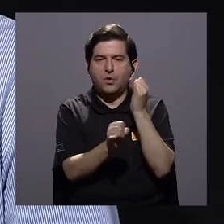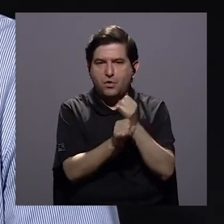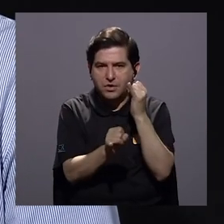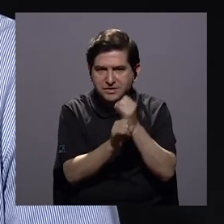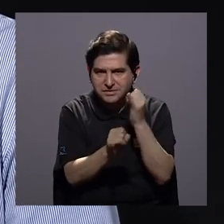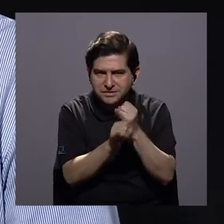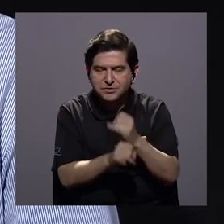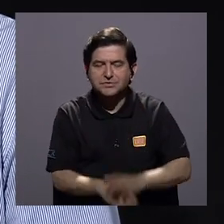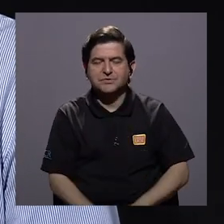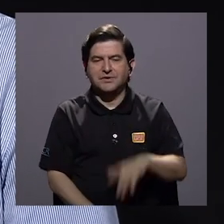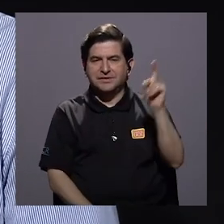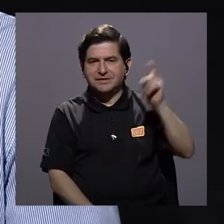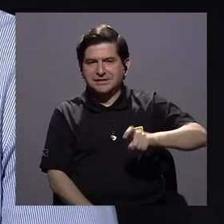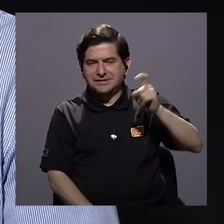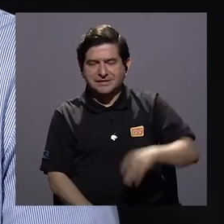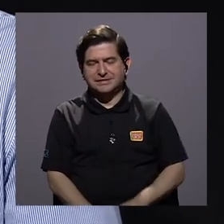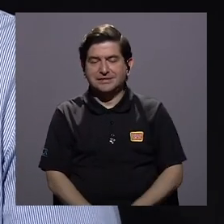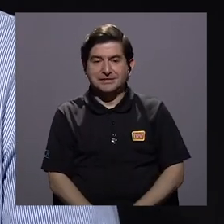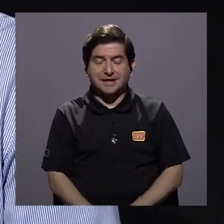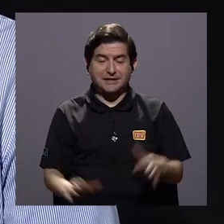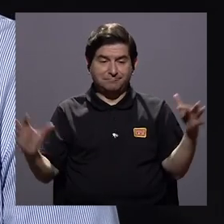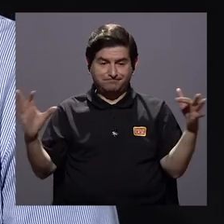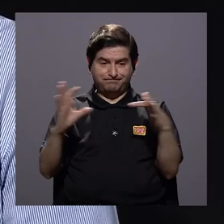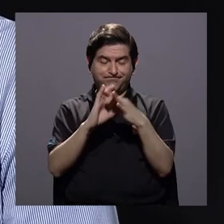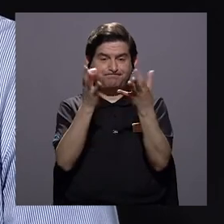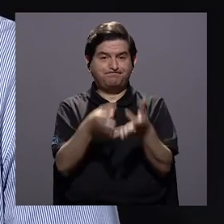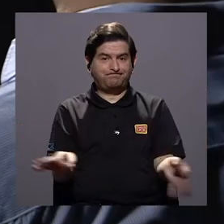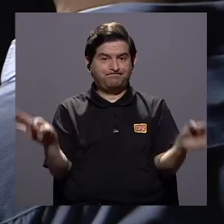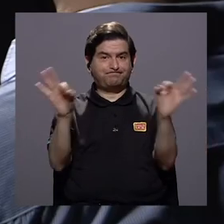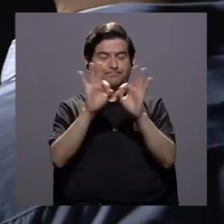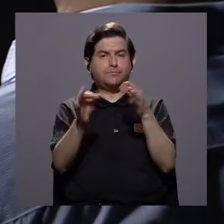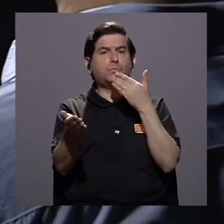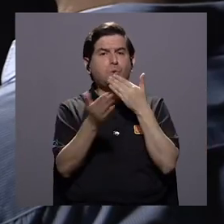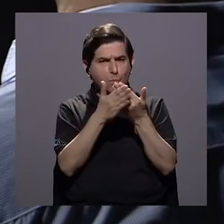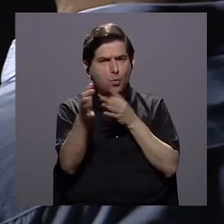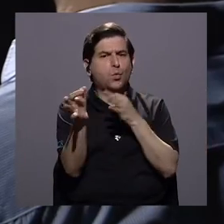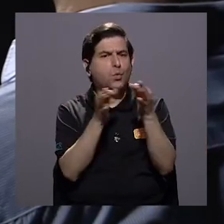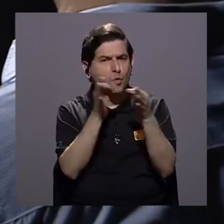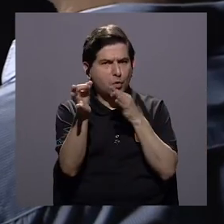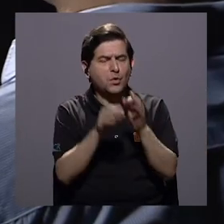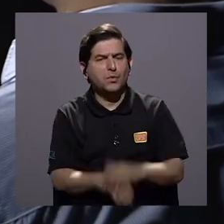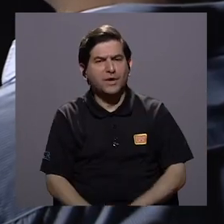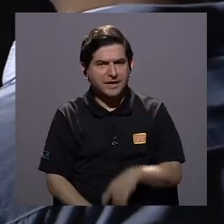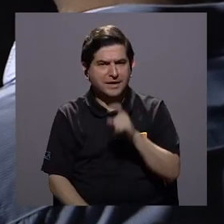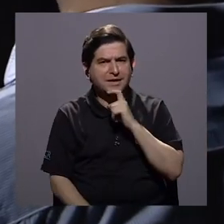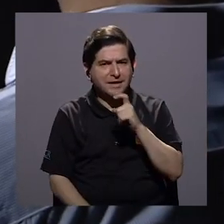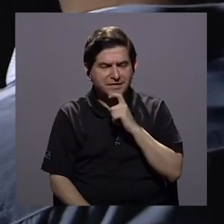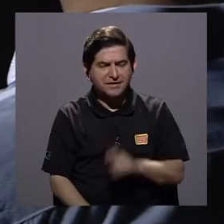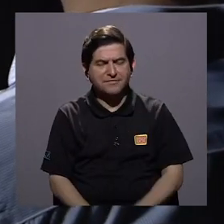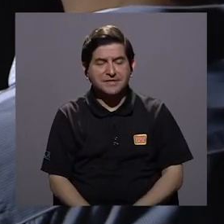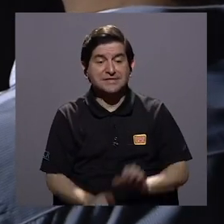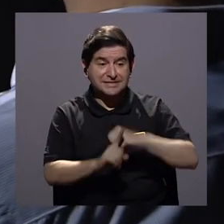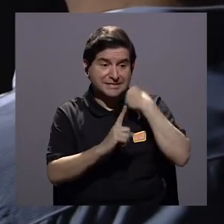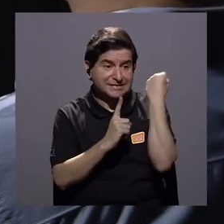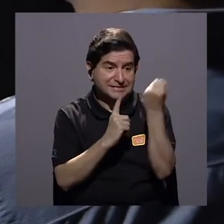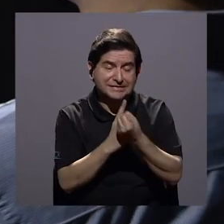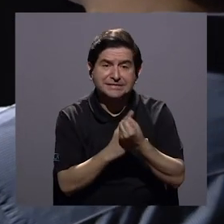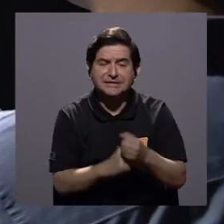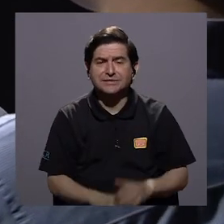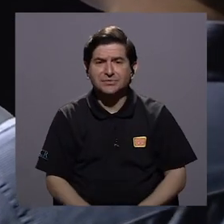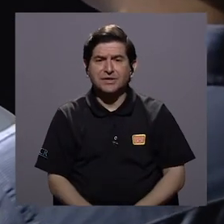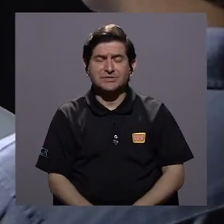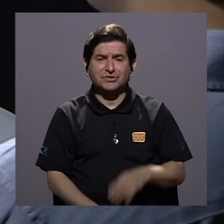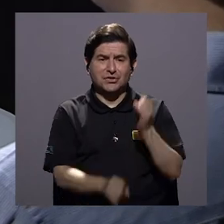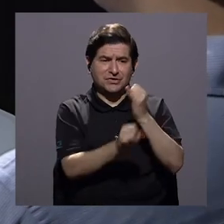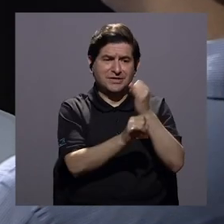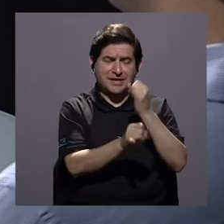una institucionalidad que necesita pegarse de manera importante muy buena explicación sobre esa difícil reivindicación que va del lado